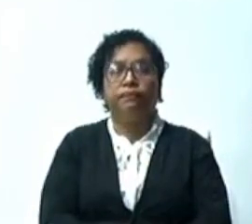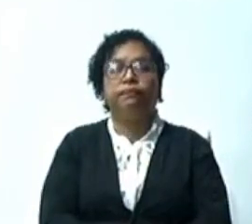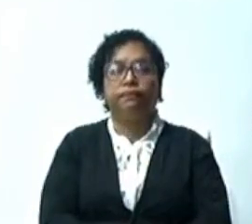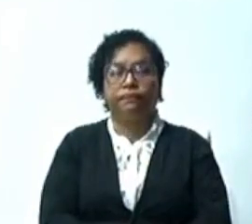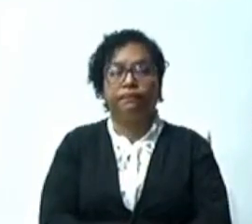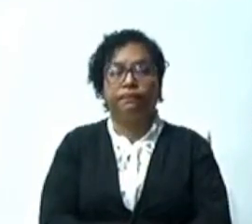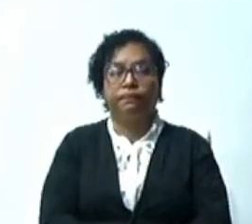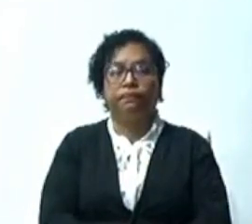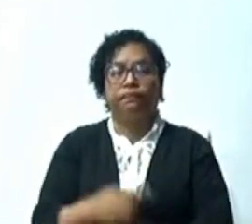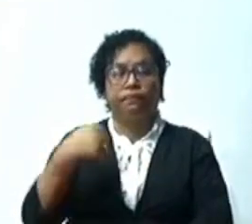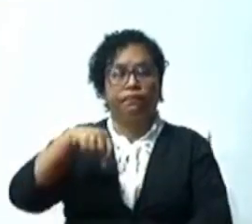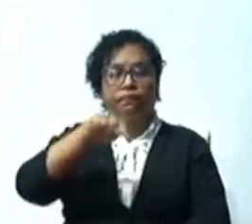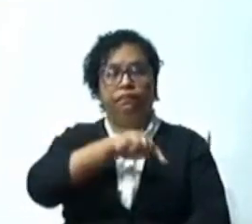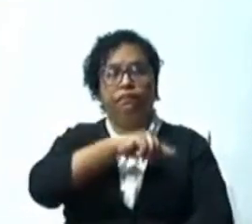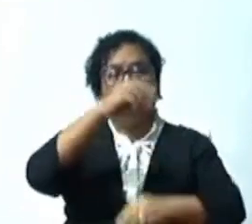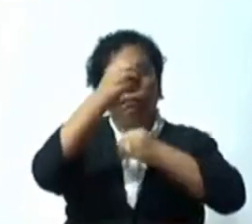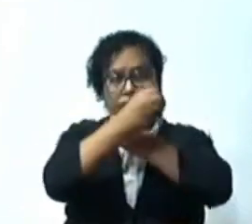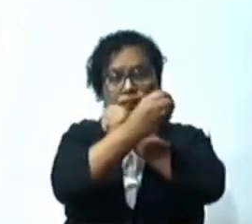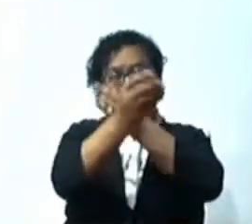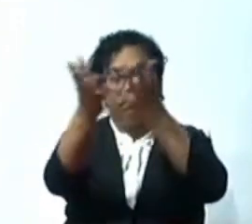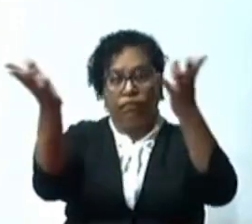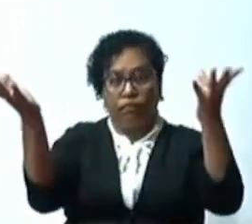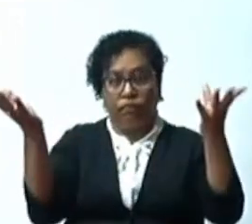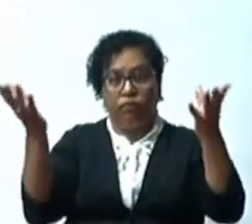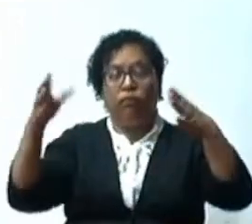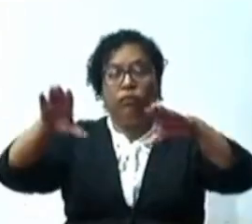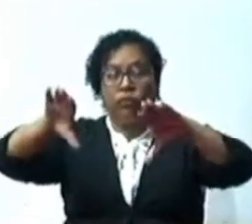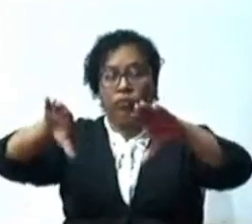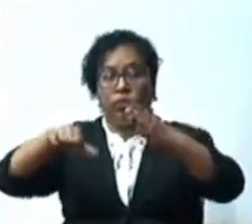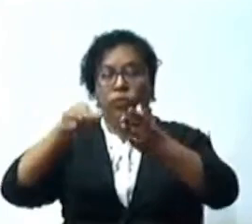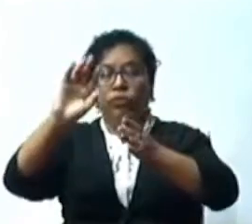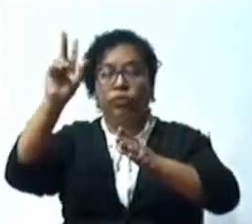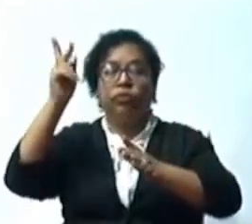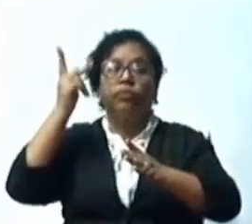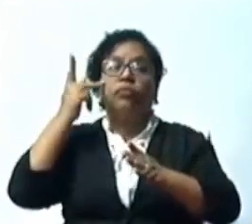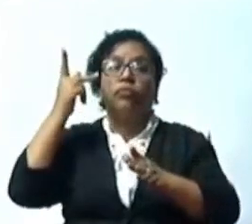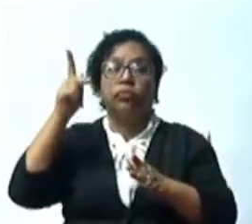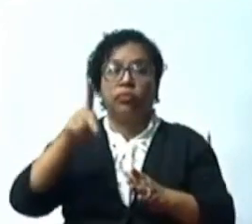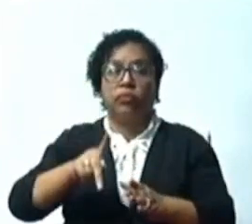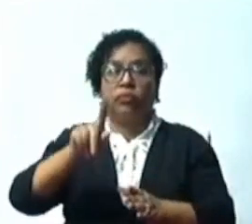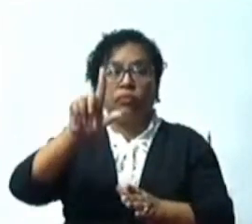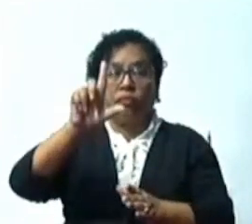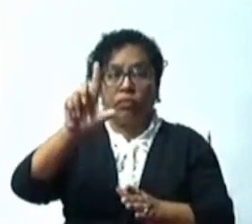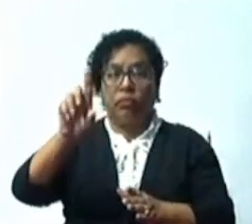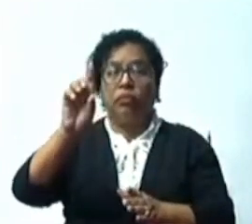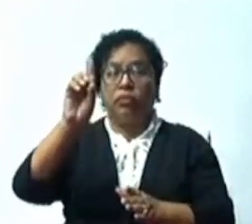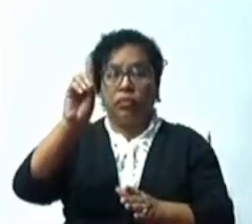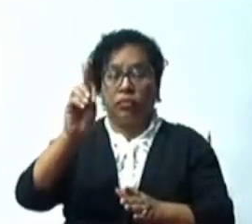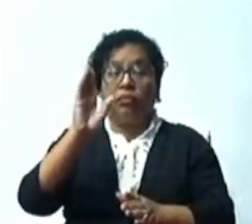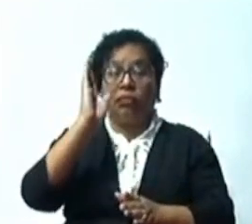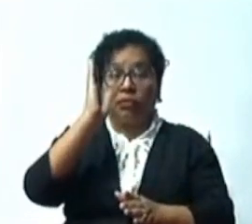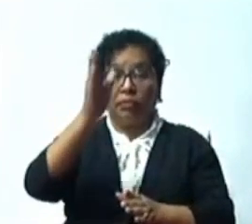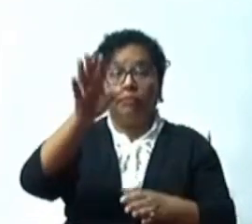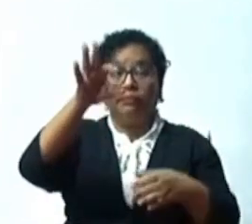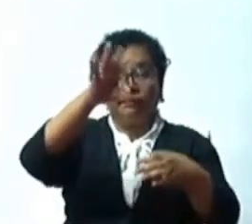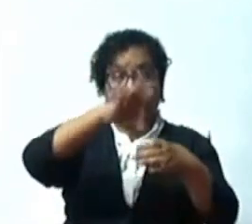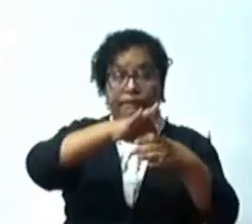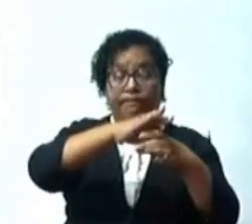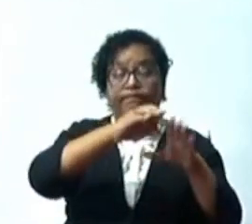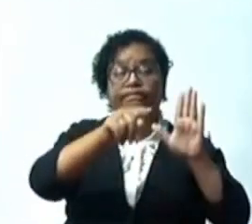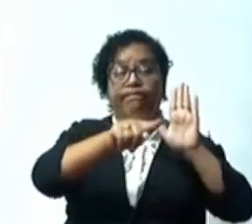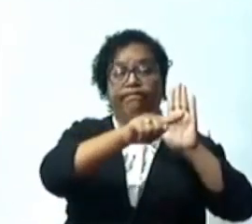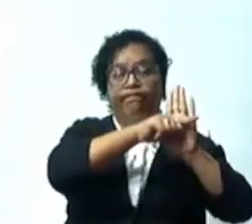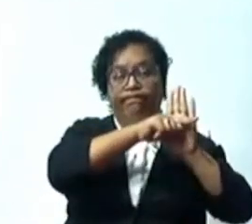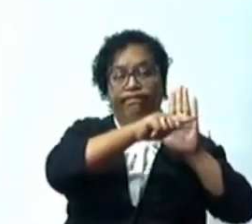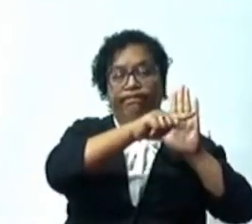que el bloque del Partido de la Liberación Dominicana va a votar de manera negativa en cuanto